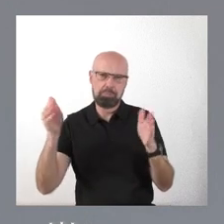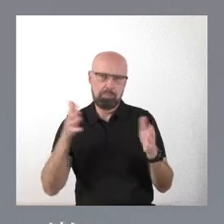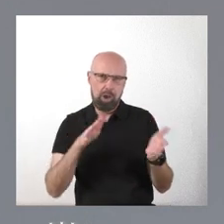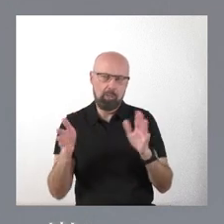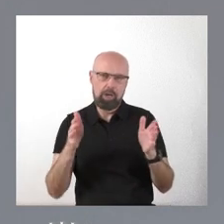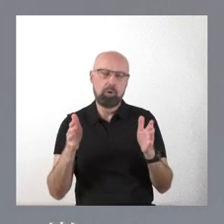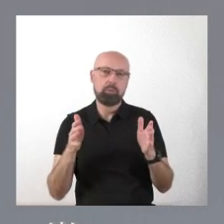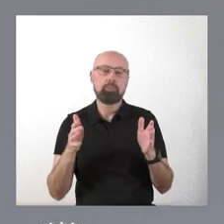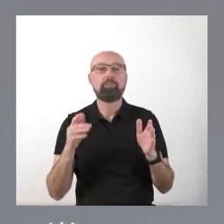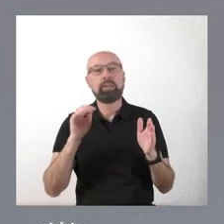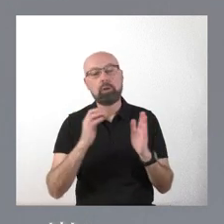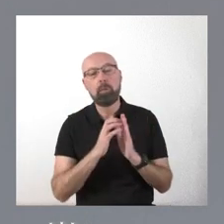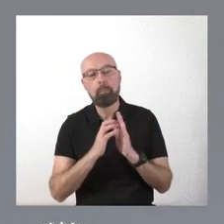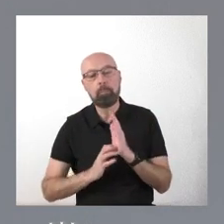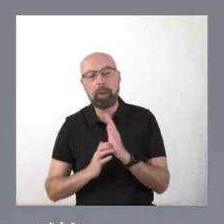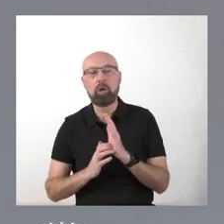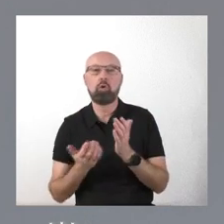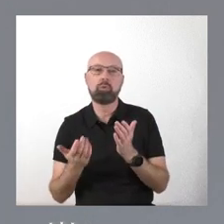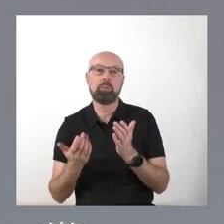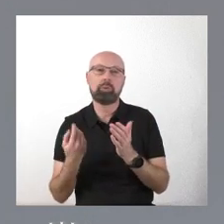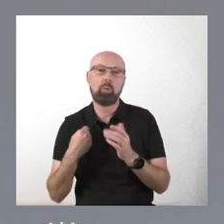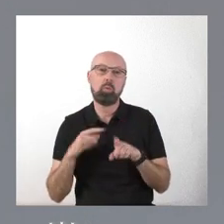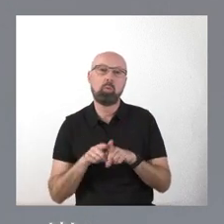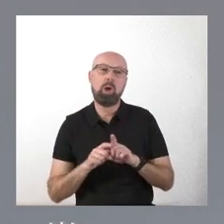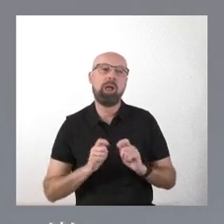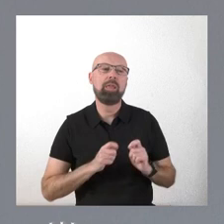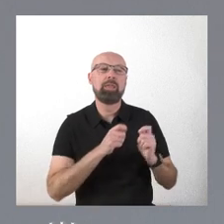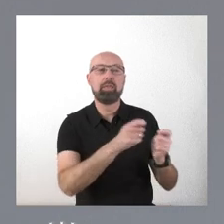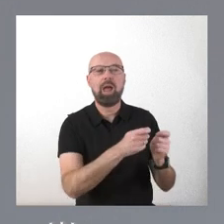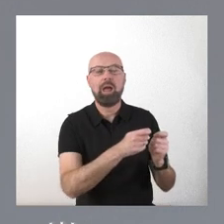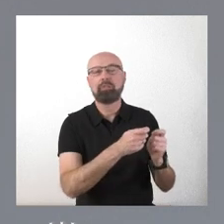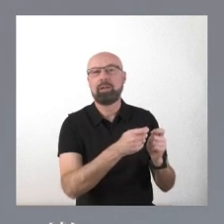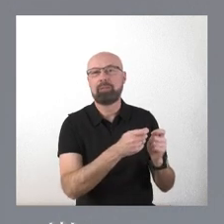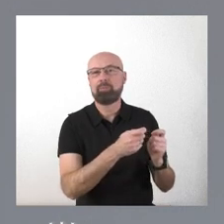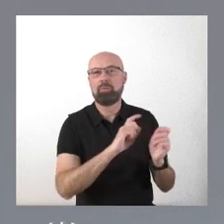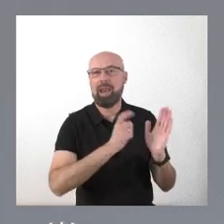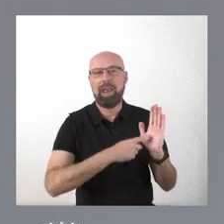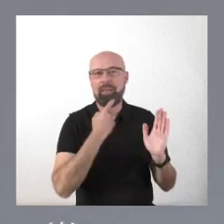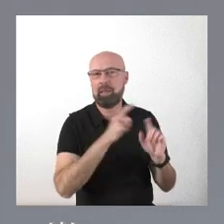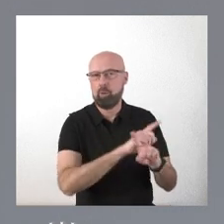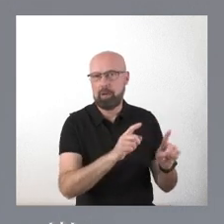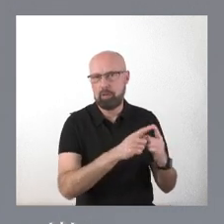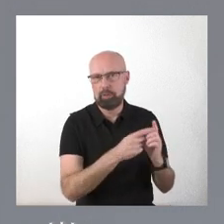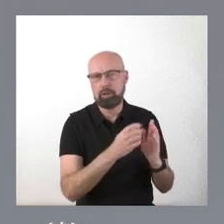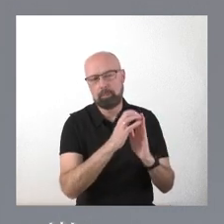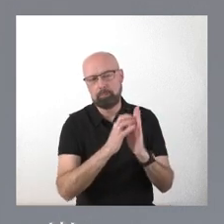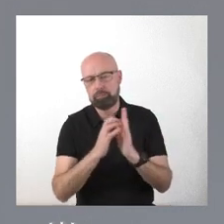la cuantía de las licitaciones excluidas por ley. Por tanto, por tanto,